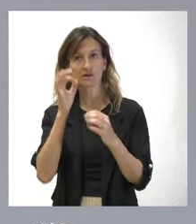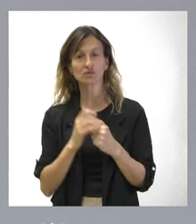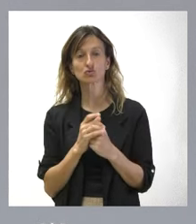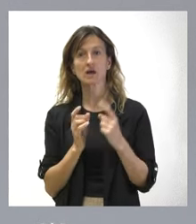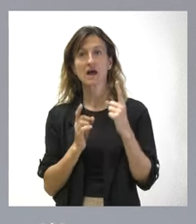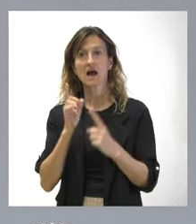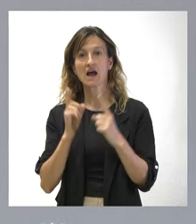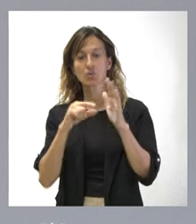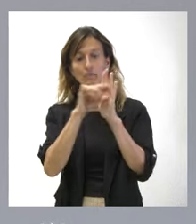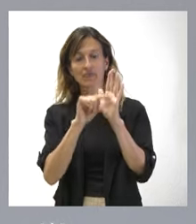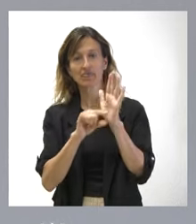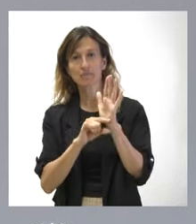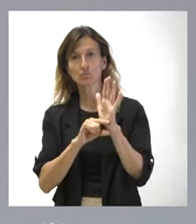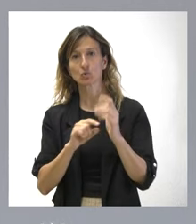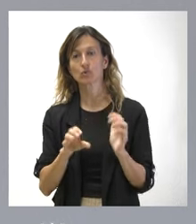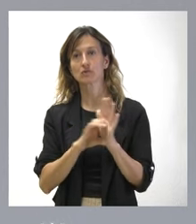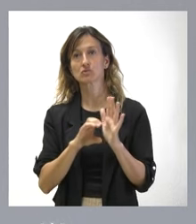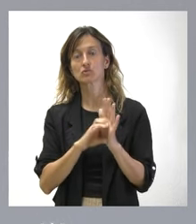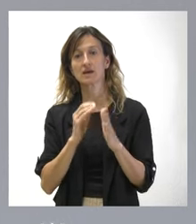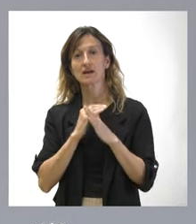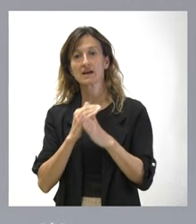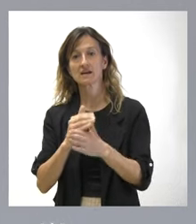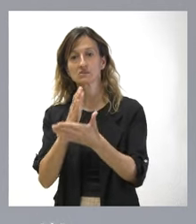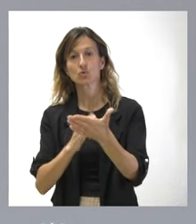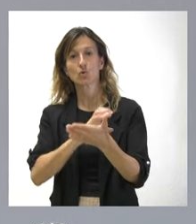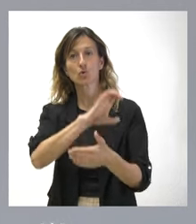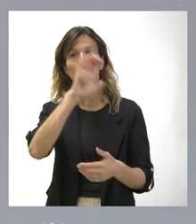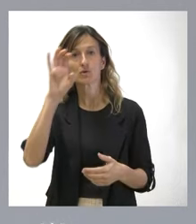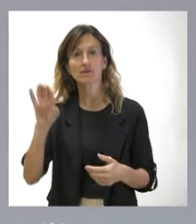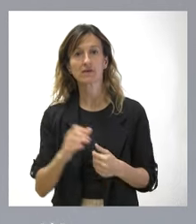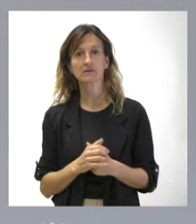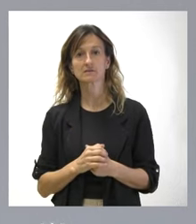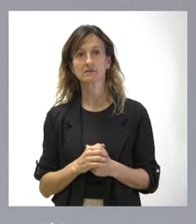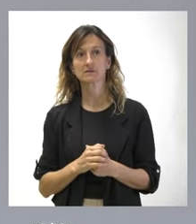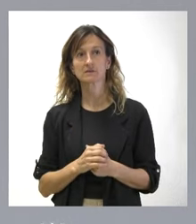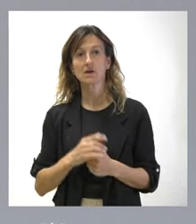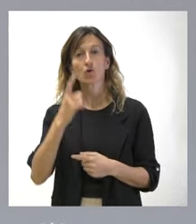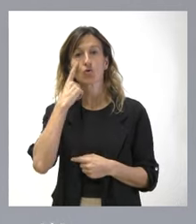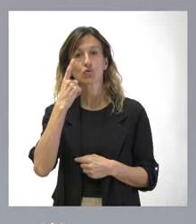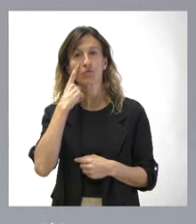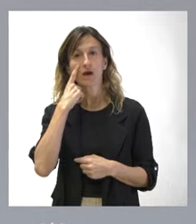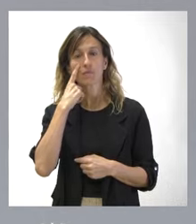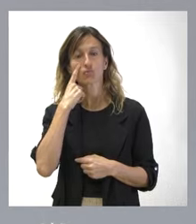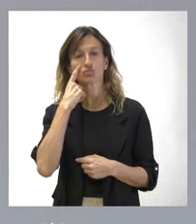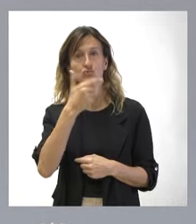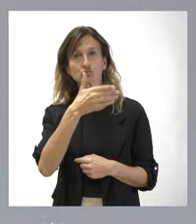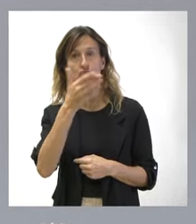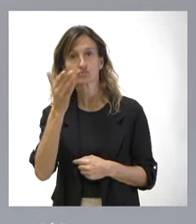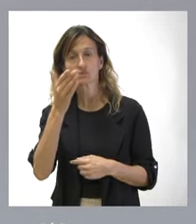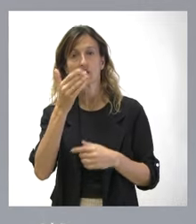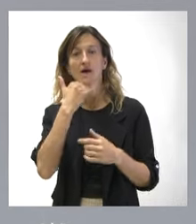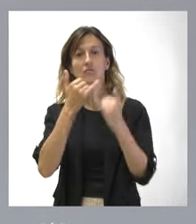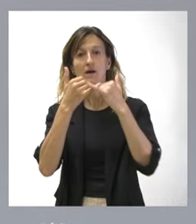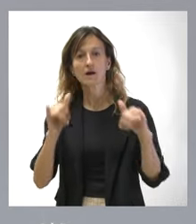precepto del texto constitucional del resto de comunidades autónomas que, conozcamos, no ha habido un acto